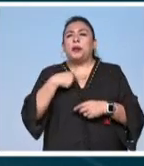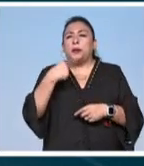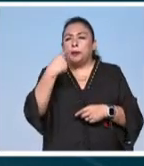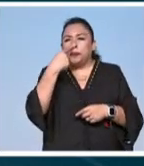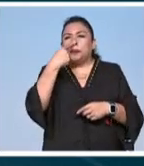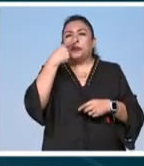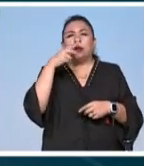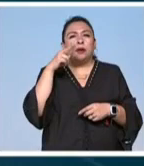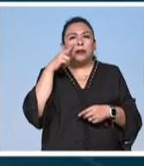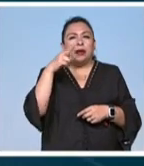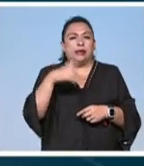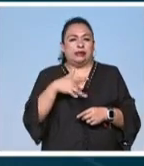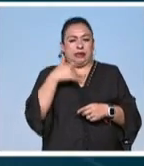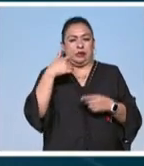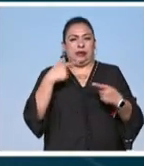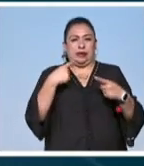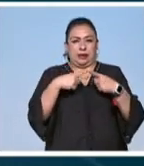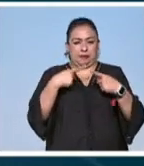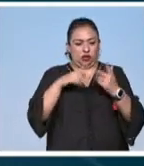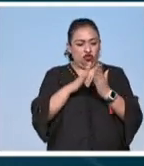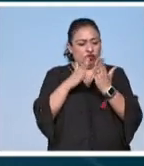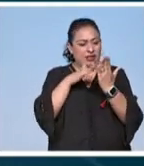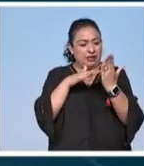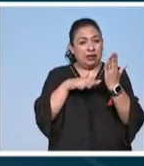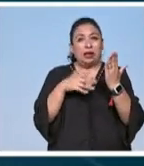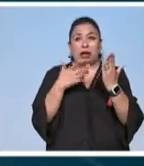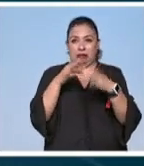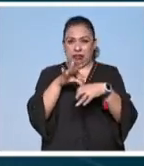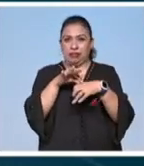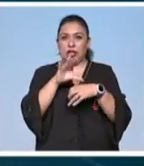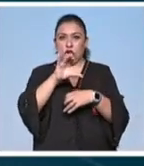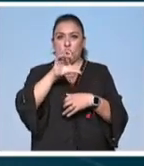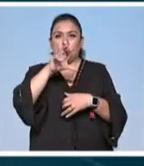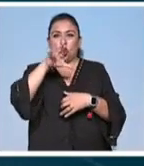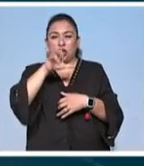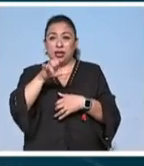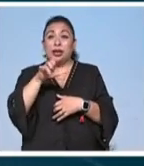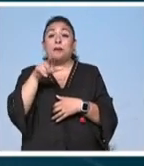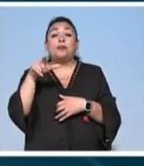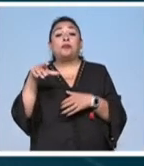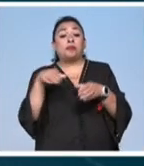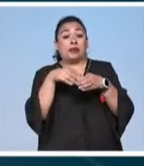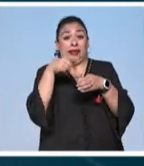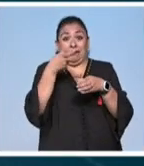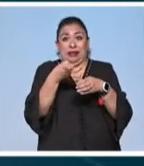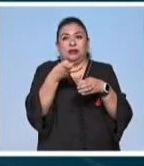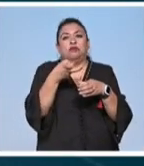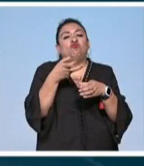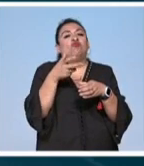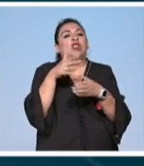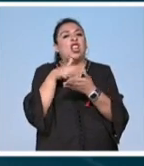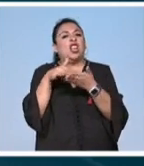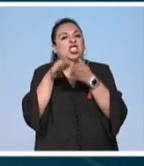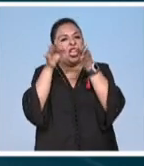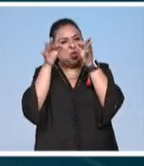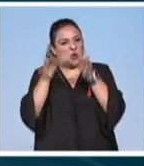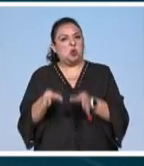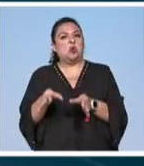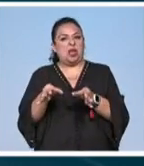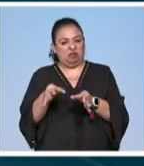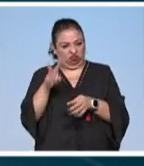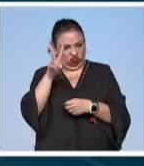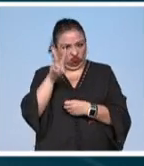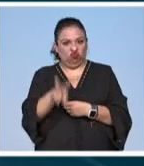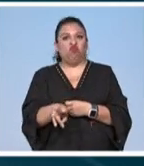sentir a sus lectores porque sólo así se puede vivir la crónica un género al que la autora considera literatura exacta